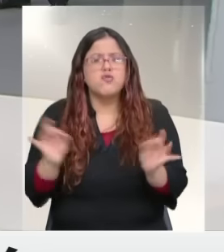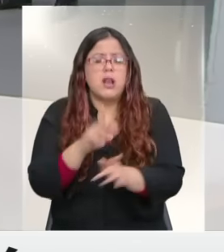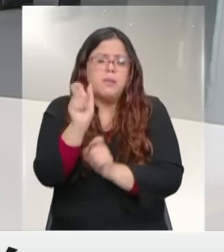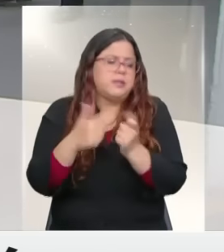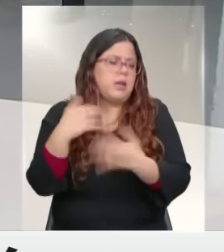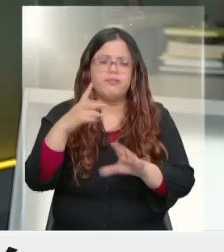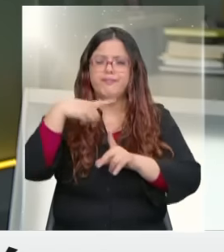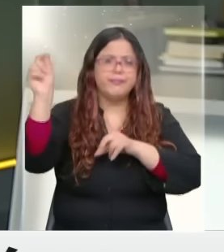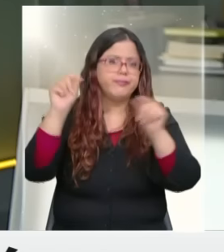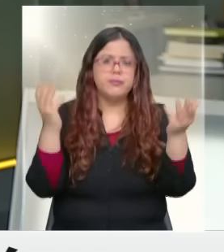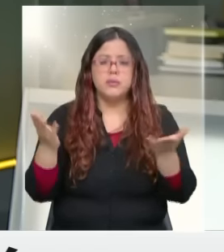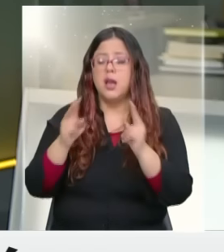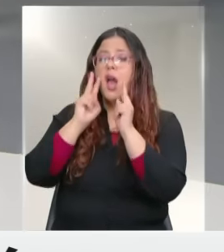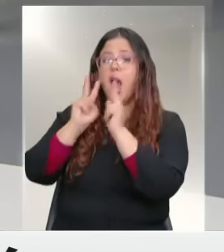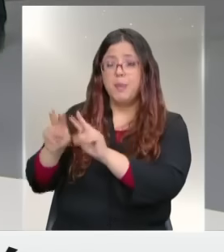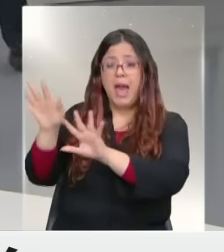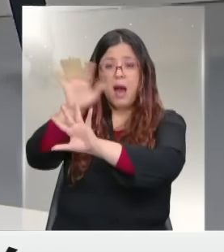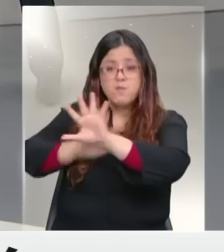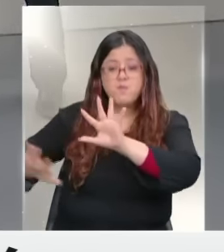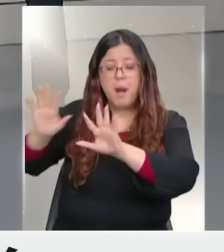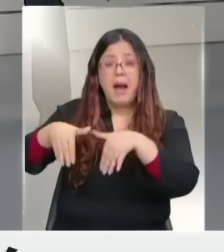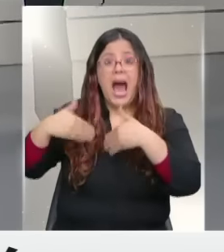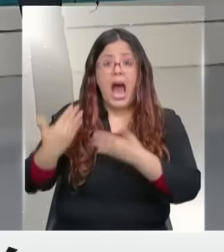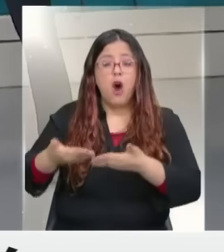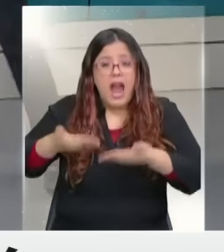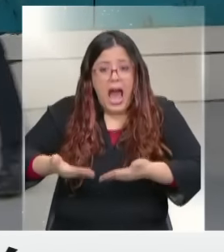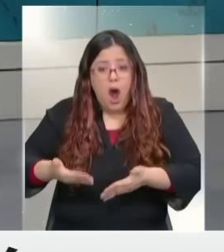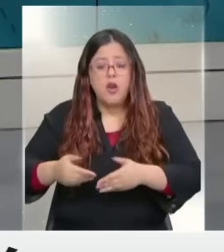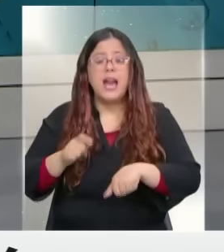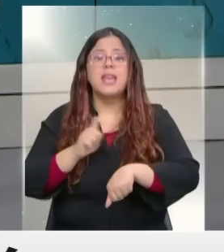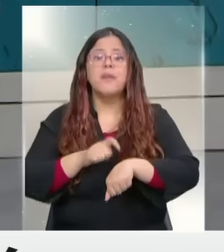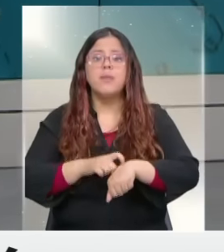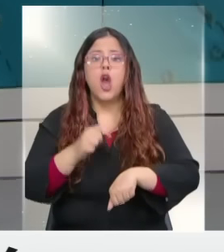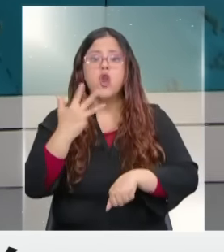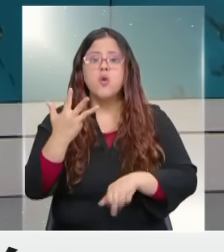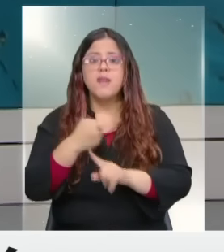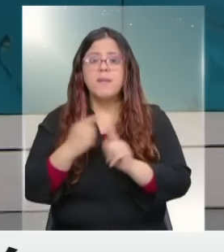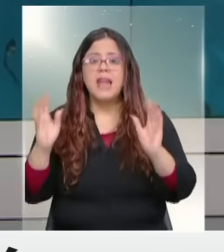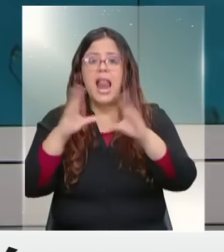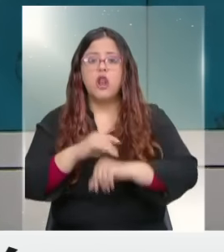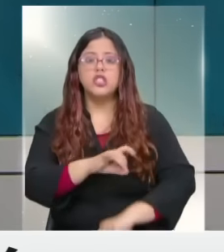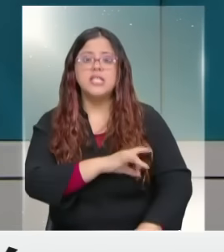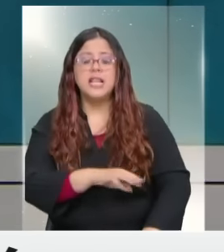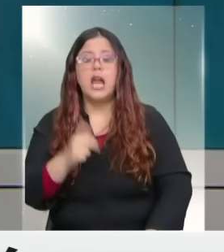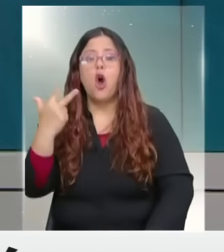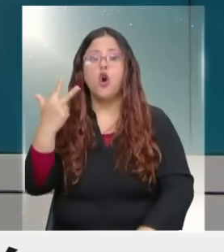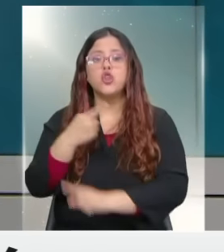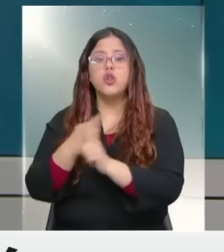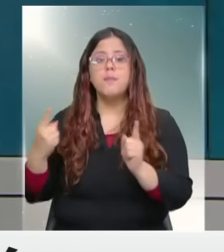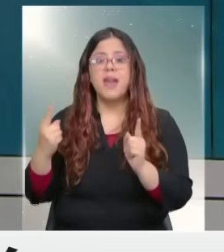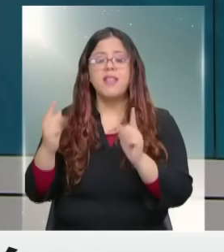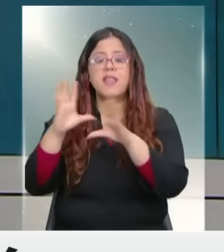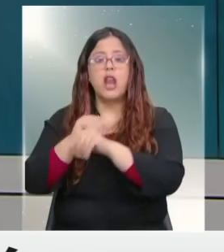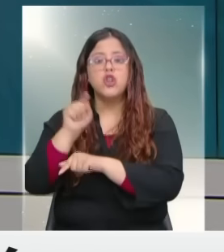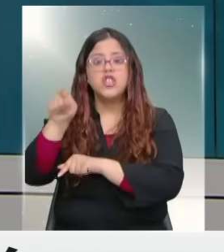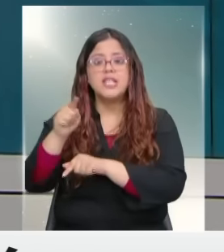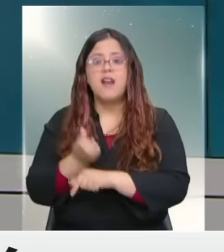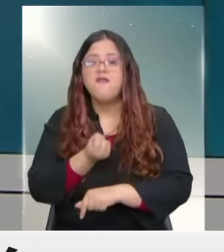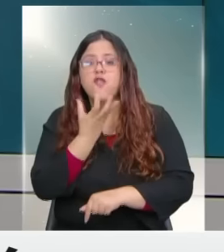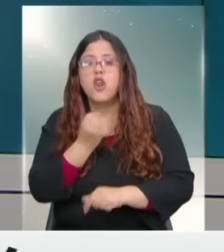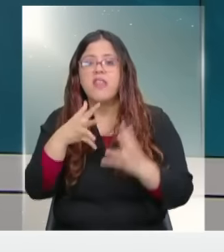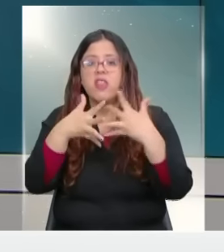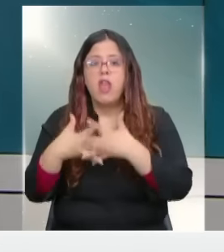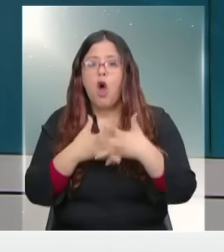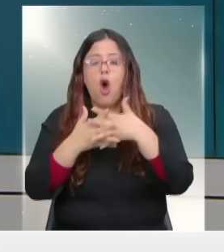evacuar? Mira, este es el mapa actualizado del momento, cuando son las 9 y media de la noche en Chile, 8 y media allá en Florida. Lo tenemos en